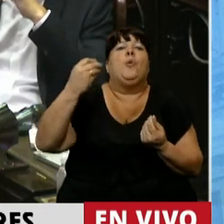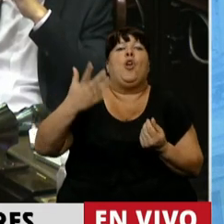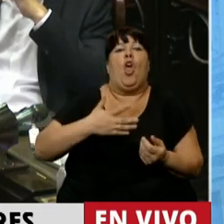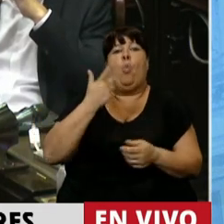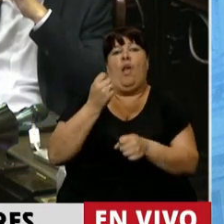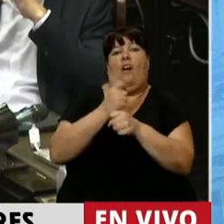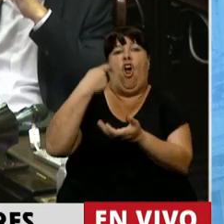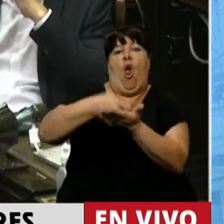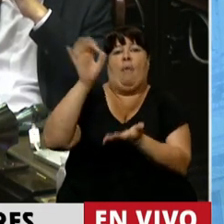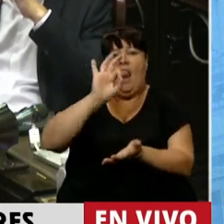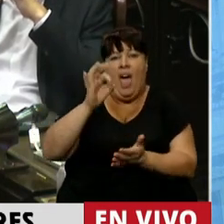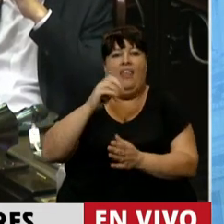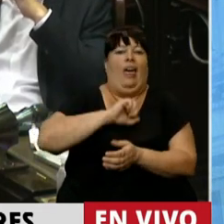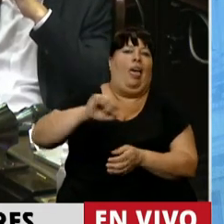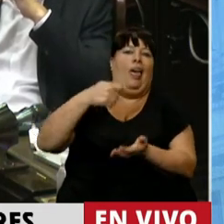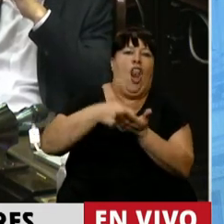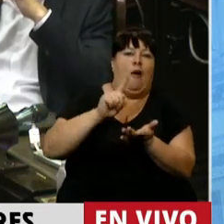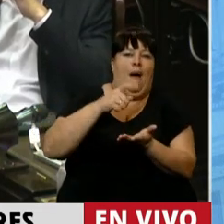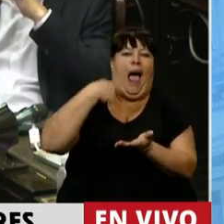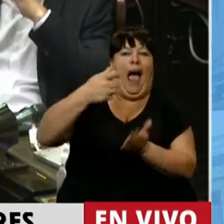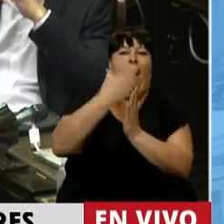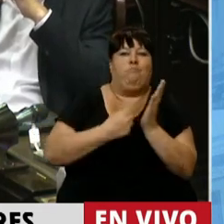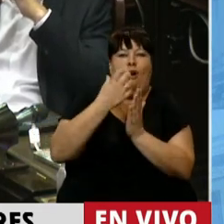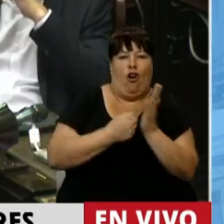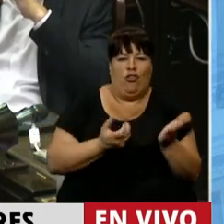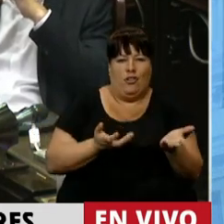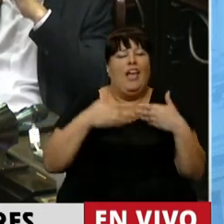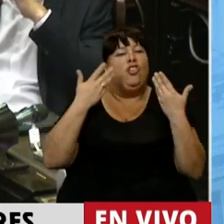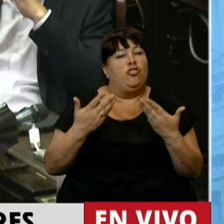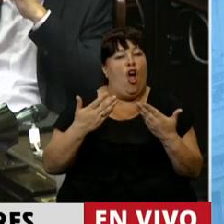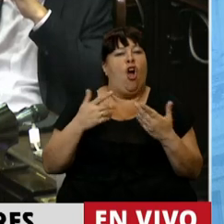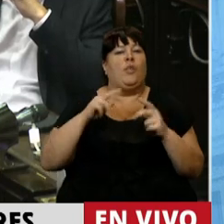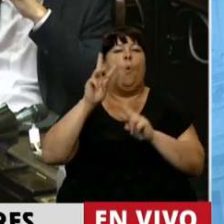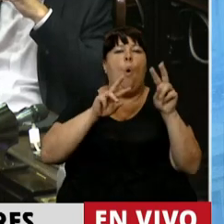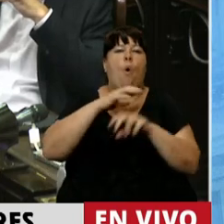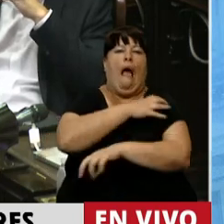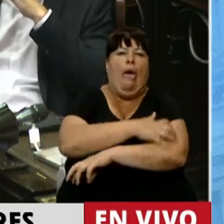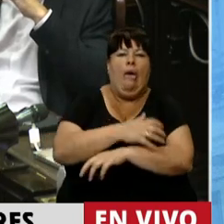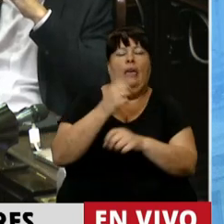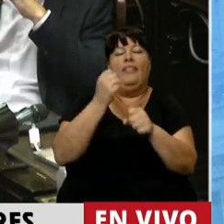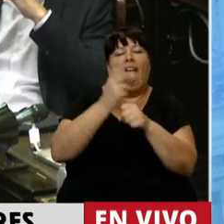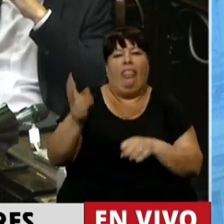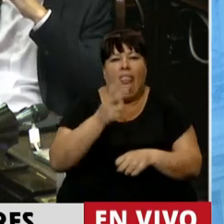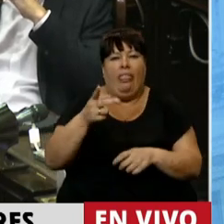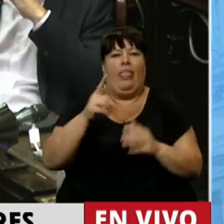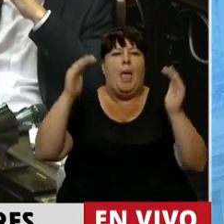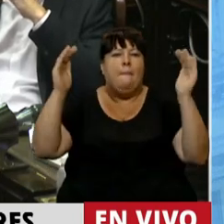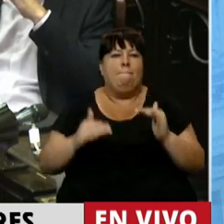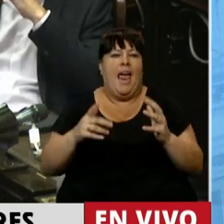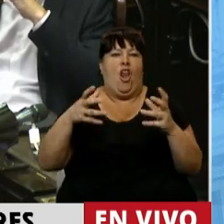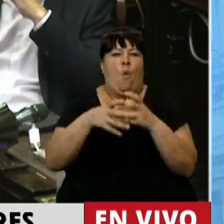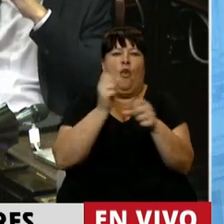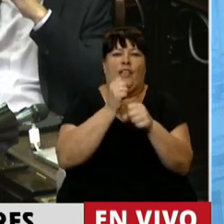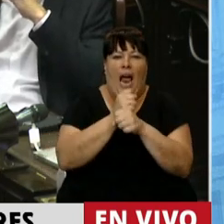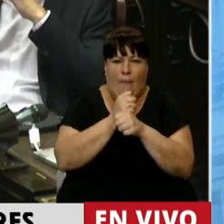empleadores no lo han hecho, porque han hecho fraude laboral. Entonces, el avance de la precariedad del trabajo, la fragmentación de la clase